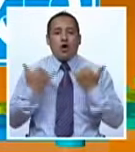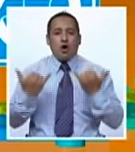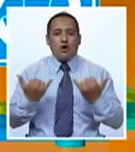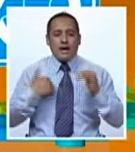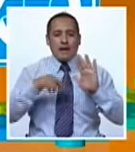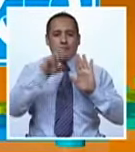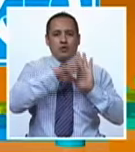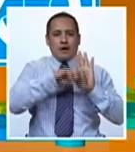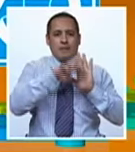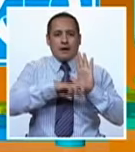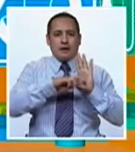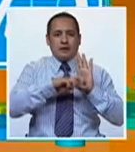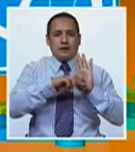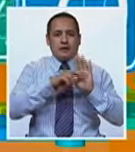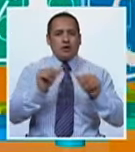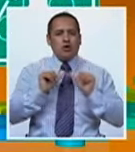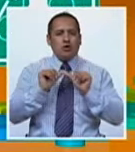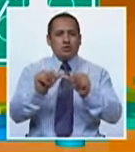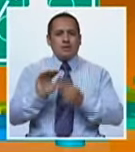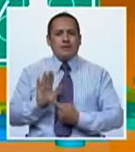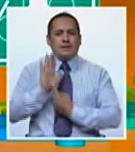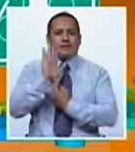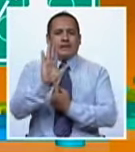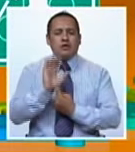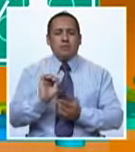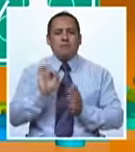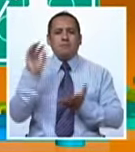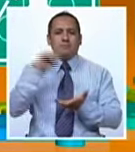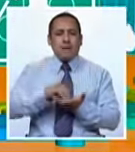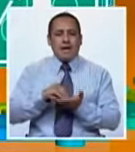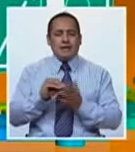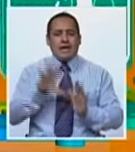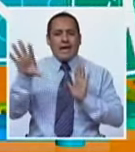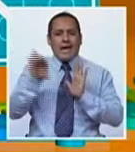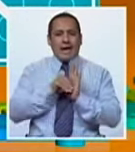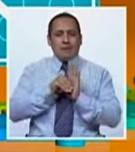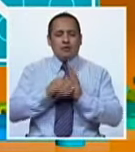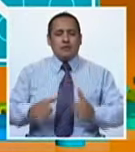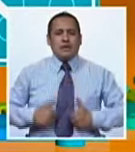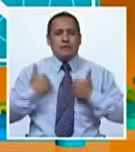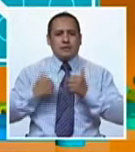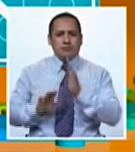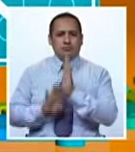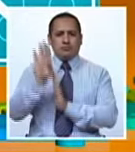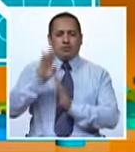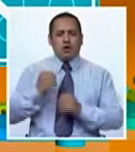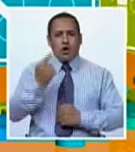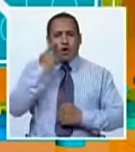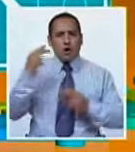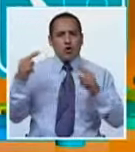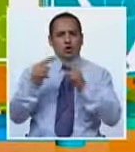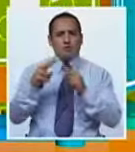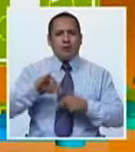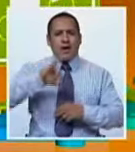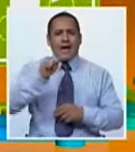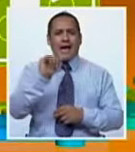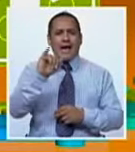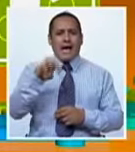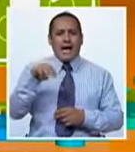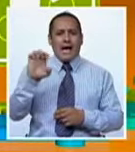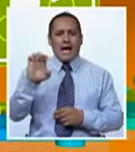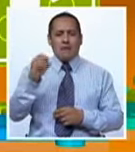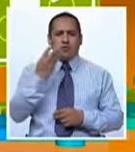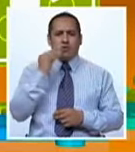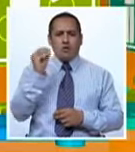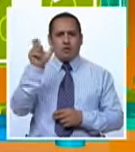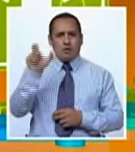Hoy en el programa. Seguimos presentando otro ejemplo de éxito y superación. Esta vez conoceremos a Jaime Cruz,